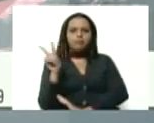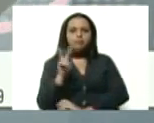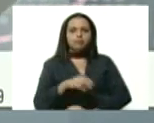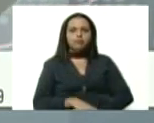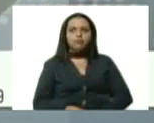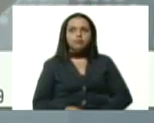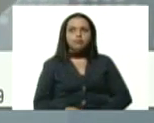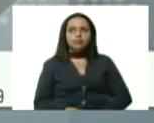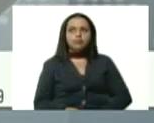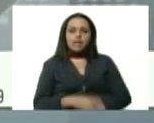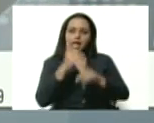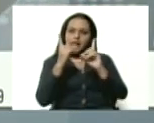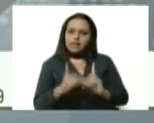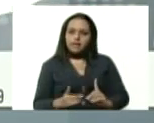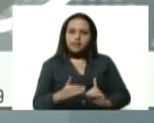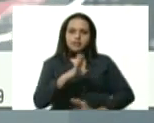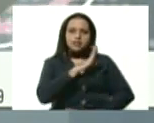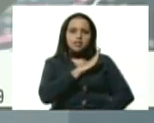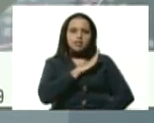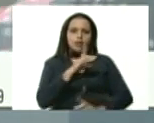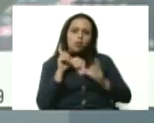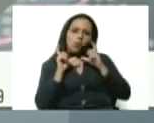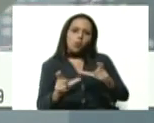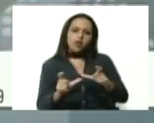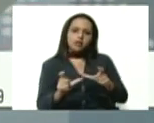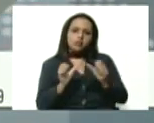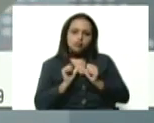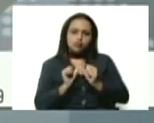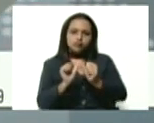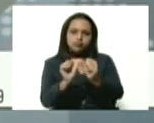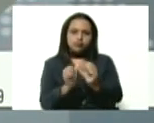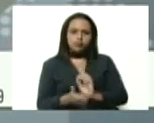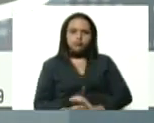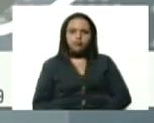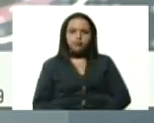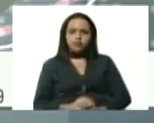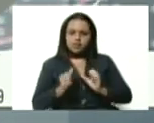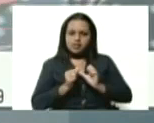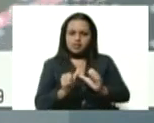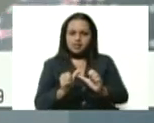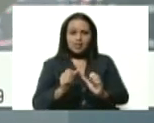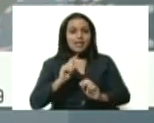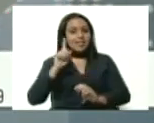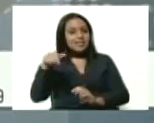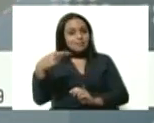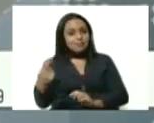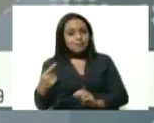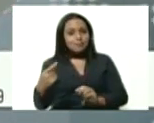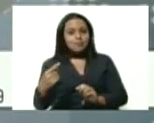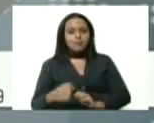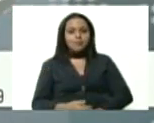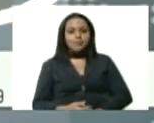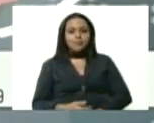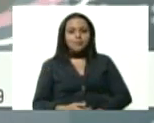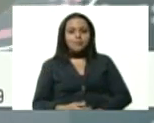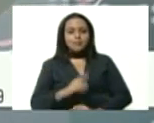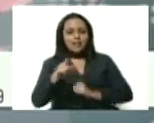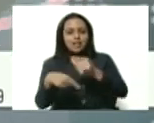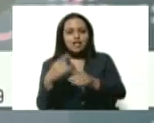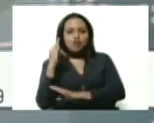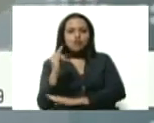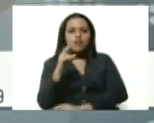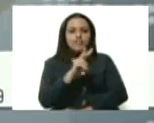que deben mantenerse en cuarentena estricta, incluso a partir del día de mañana, lunes 29, son